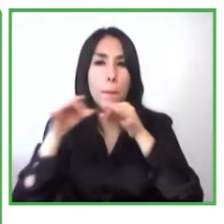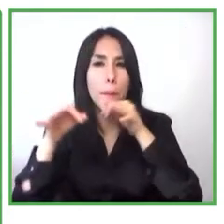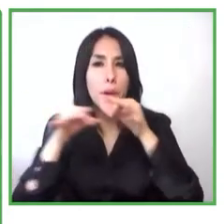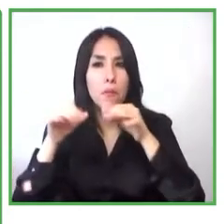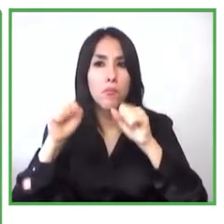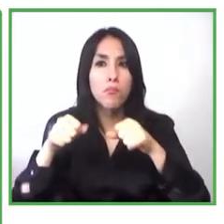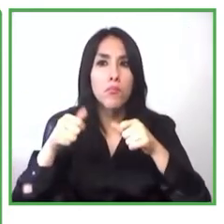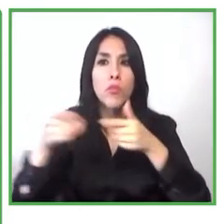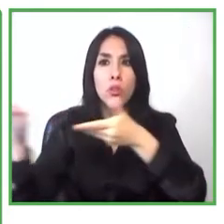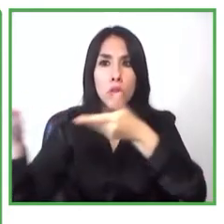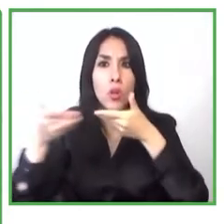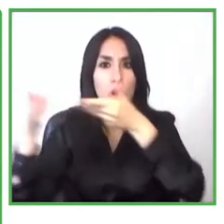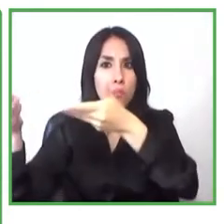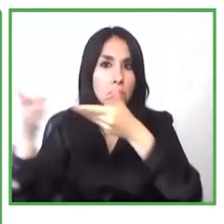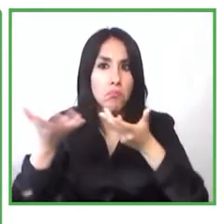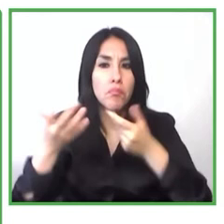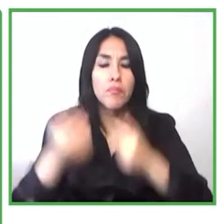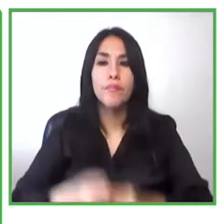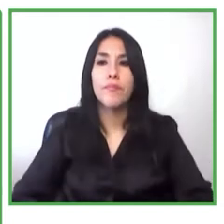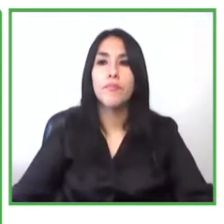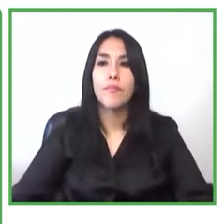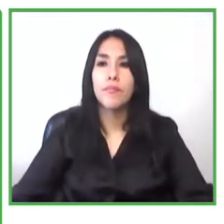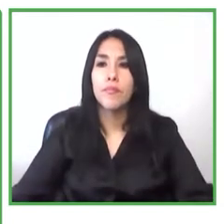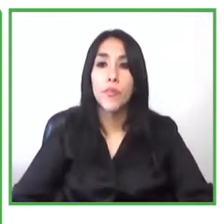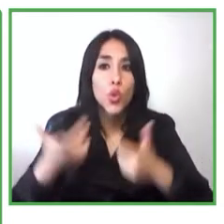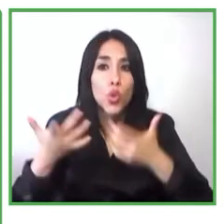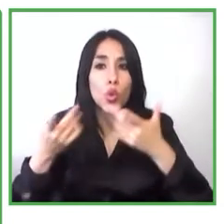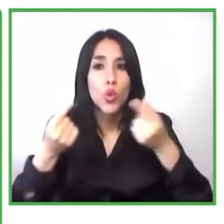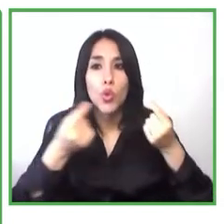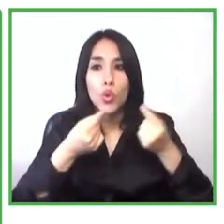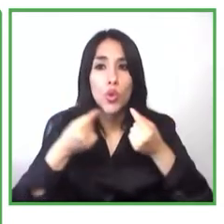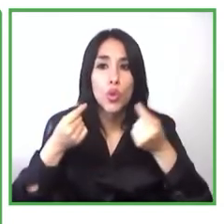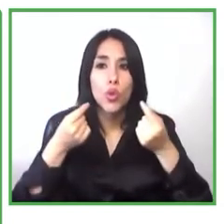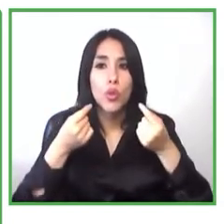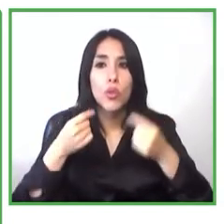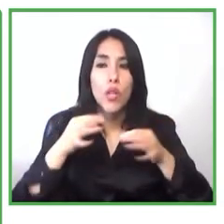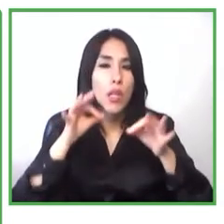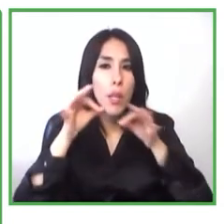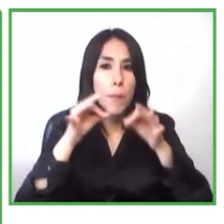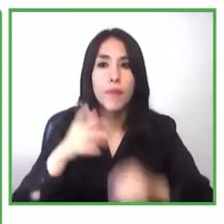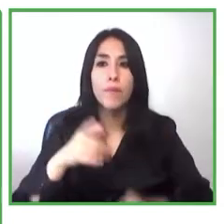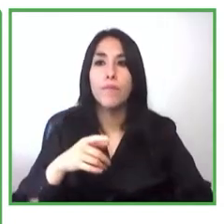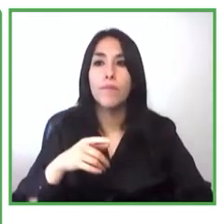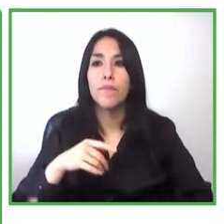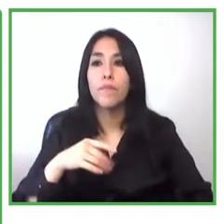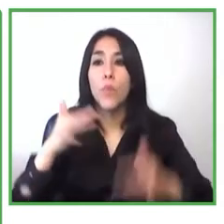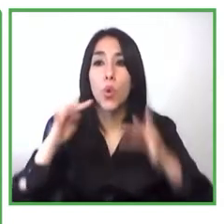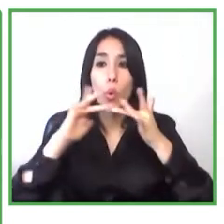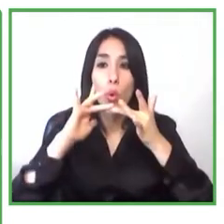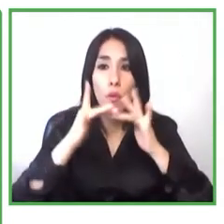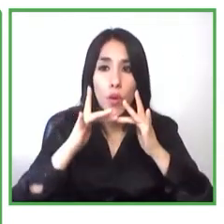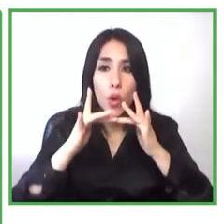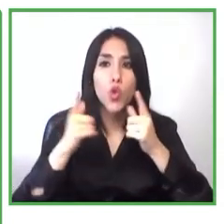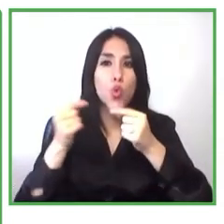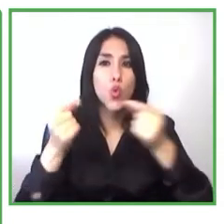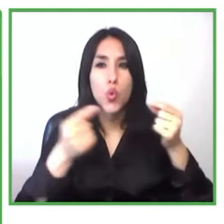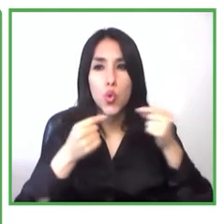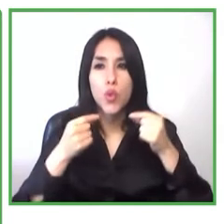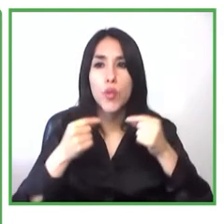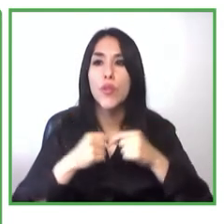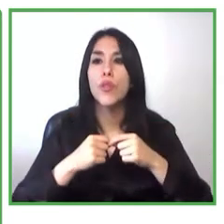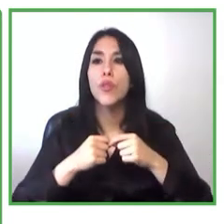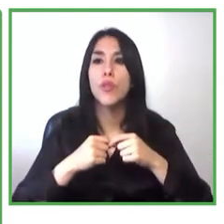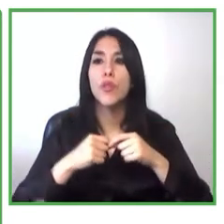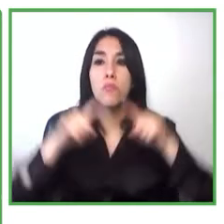negocios en línea creando diseños panfletos etcétera lo conectamos con las empresas